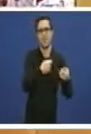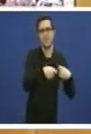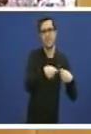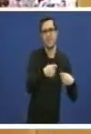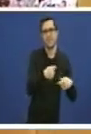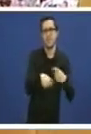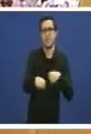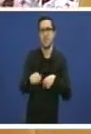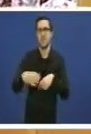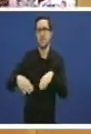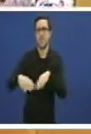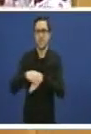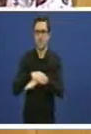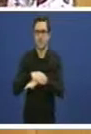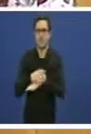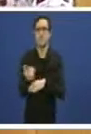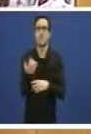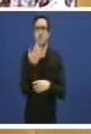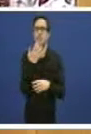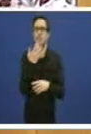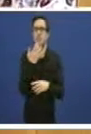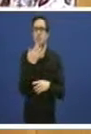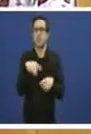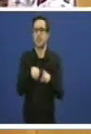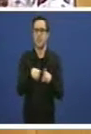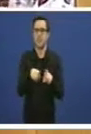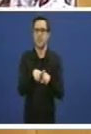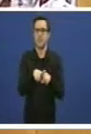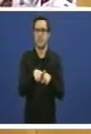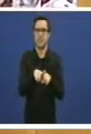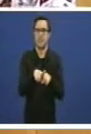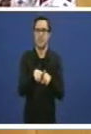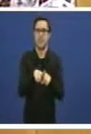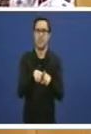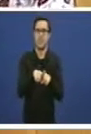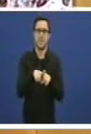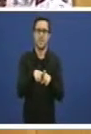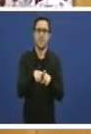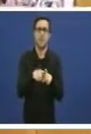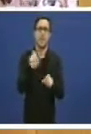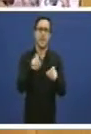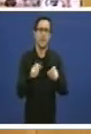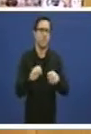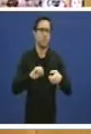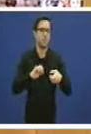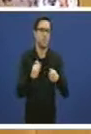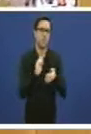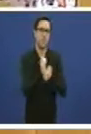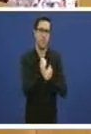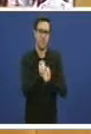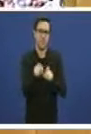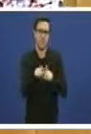mes aos enfermos de POC mentras están ampliando a concesión que fan a empresas externas para este tratamento.